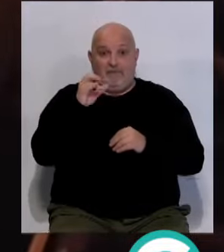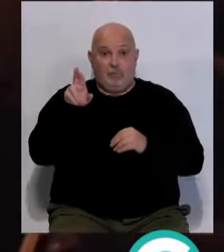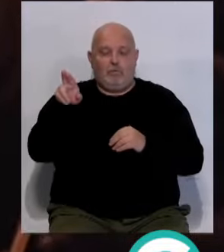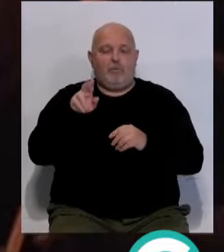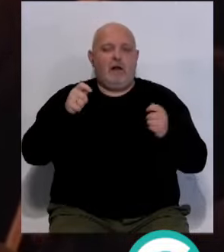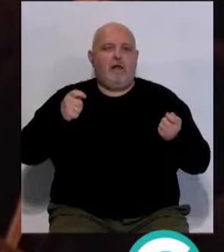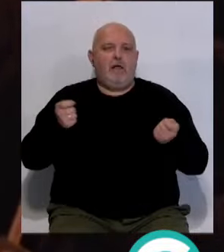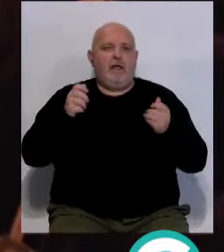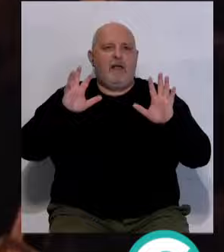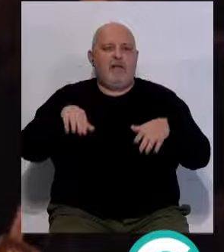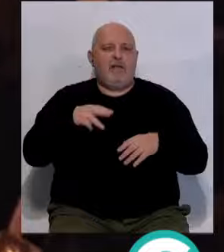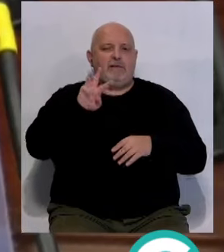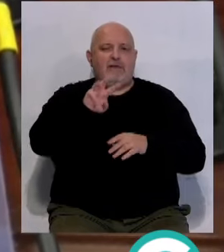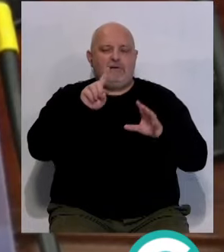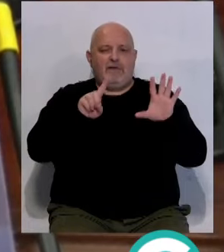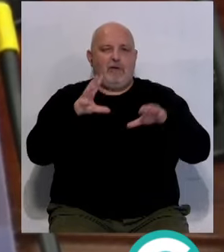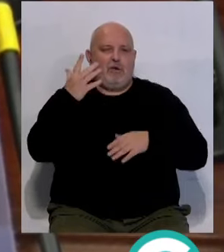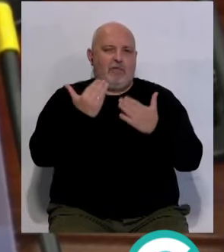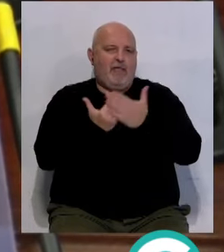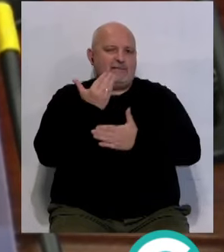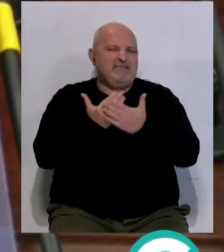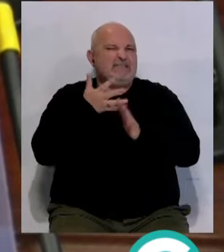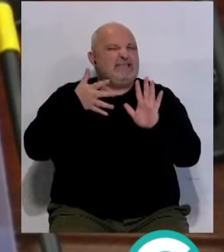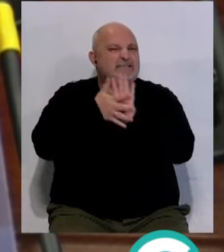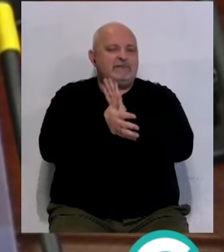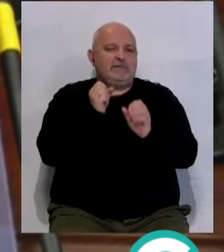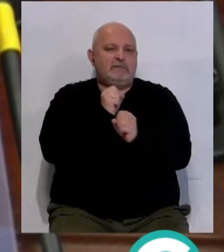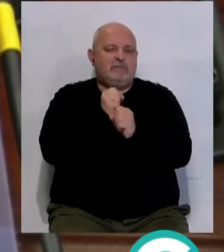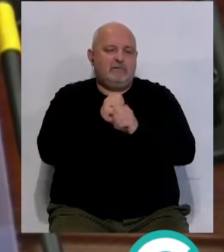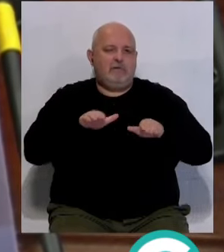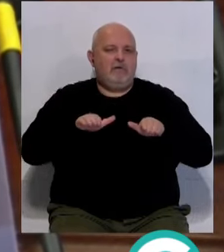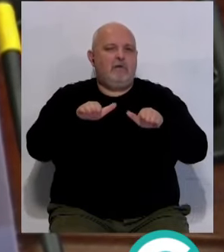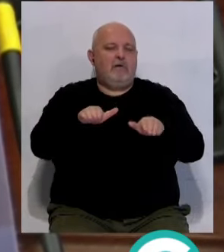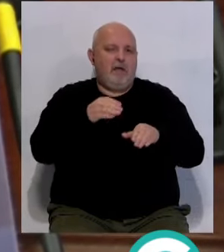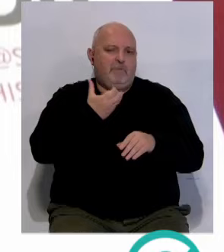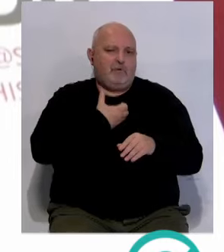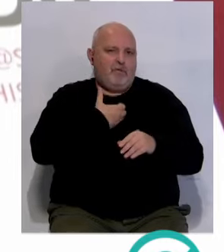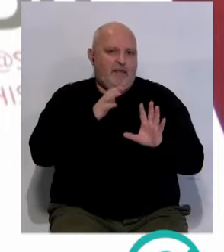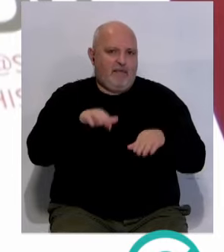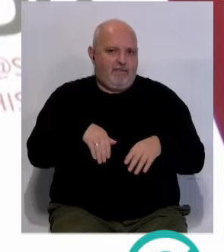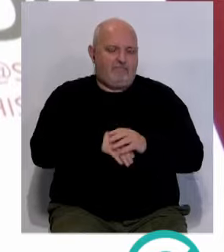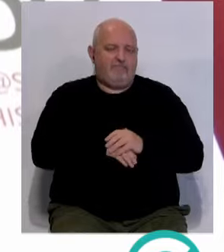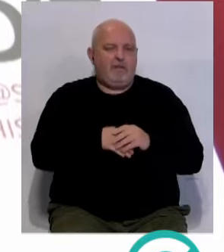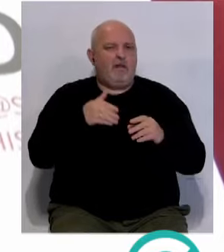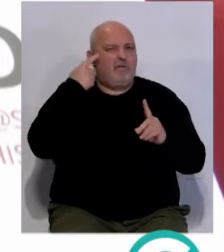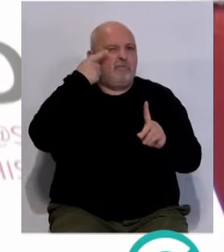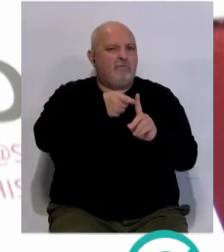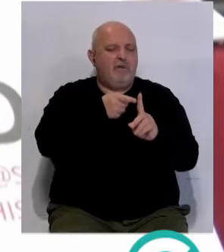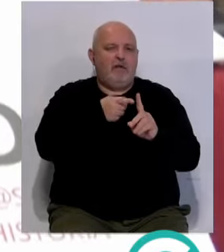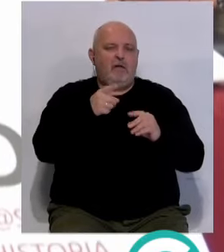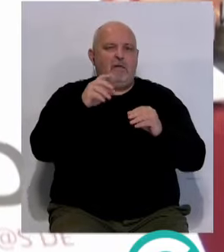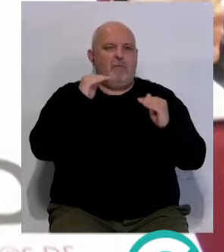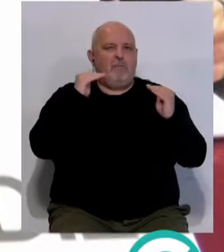la campaña Cádiz 365 días que se trabajará en paralelo por parte del Ayuntamiento enfocada a la